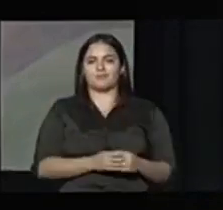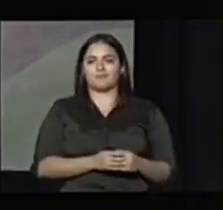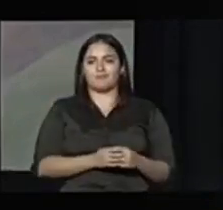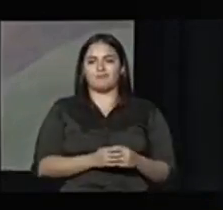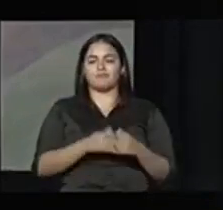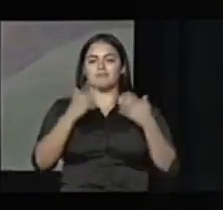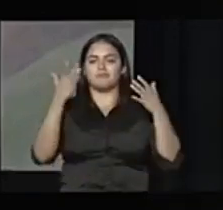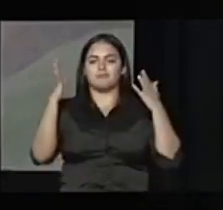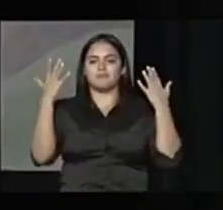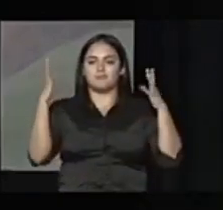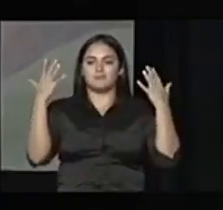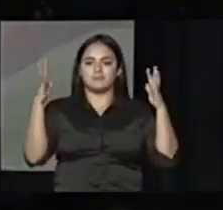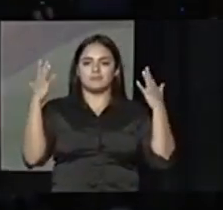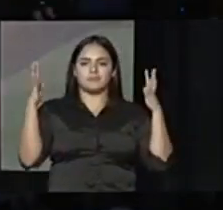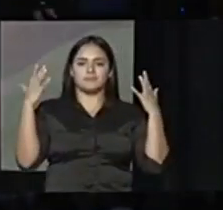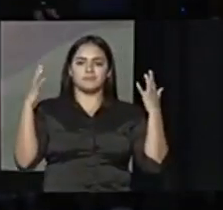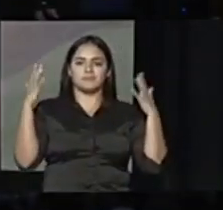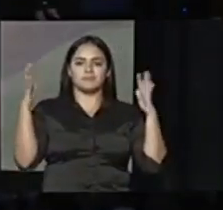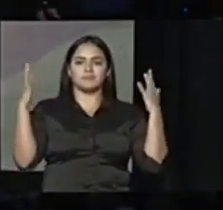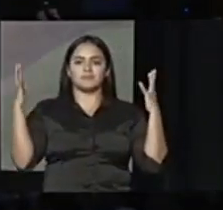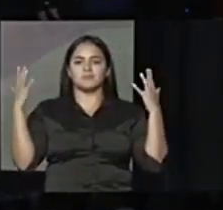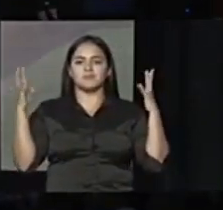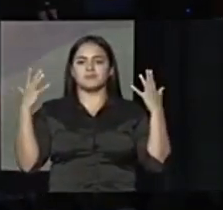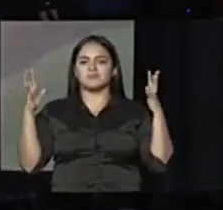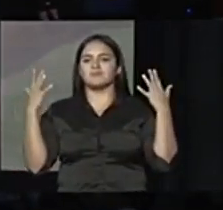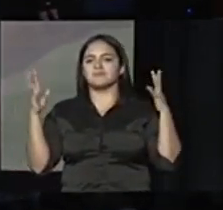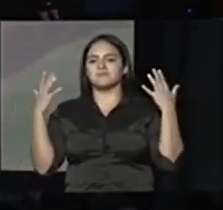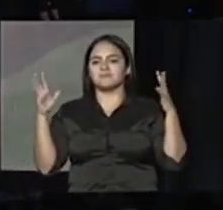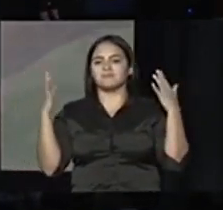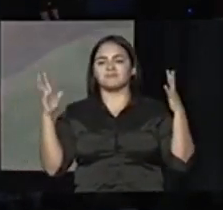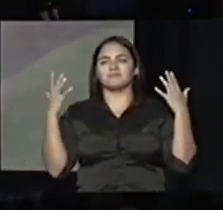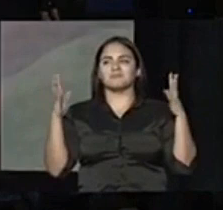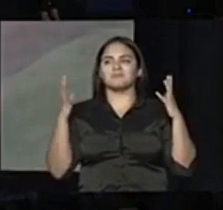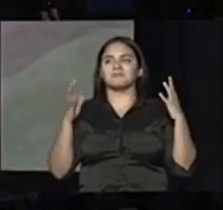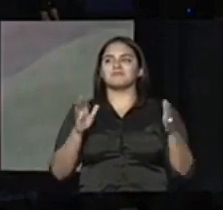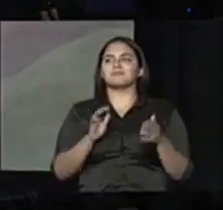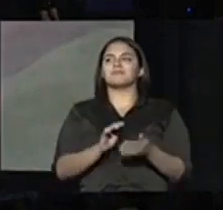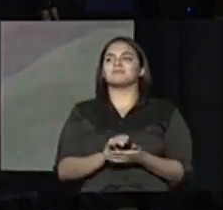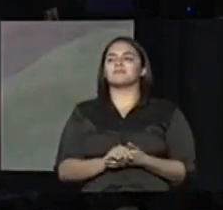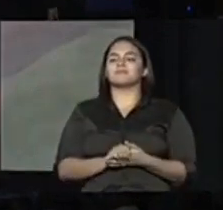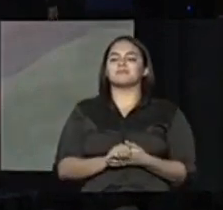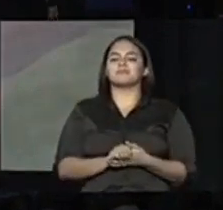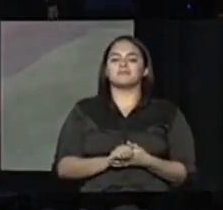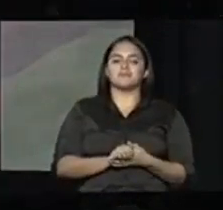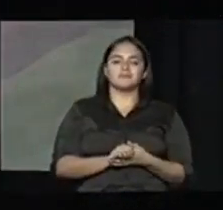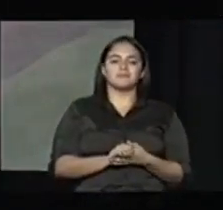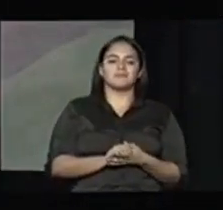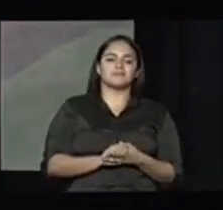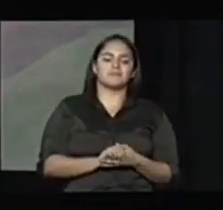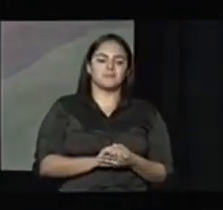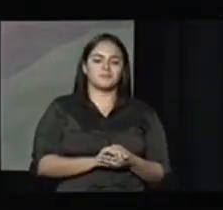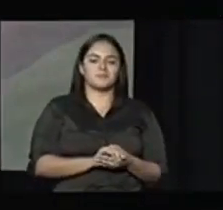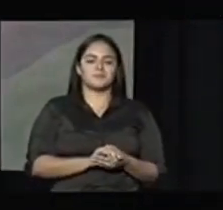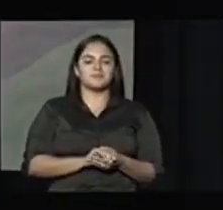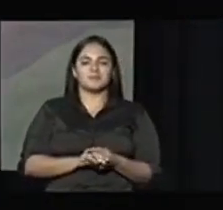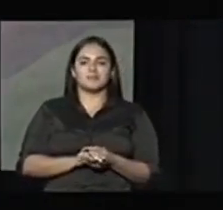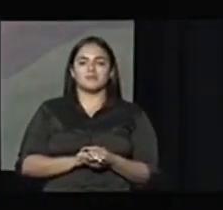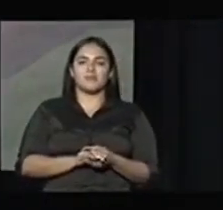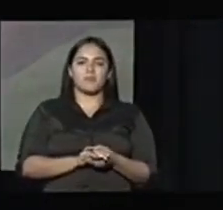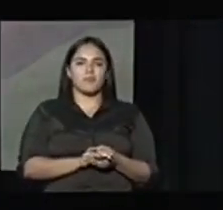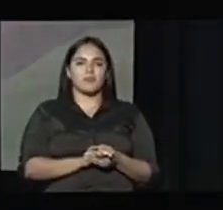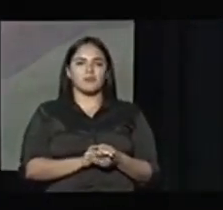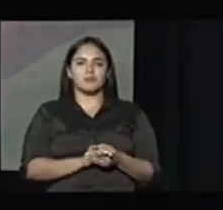es y es